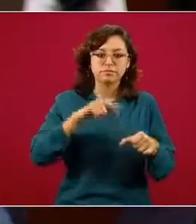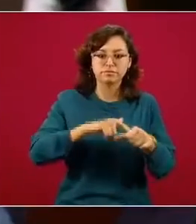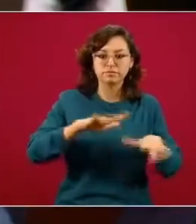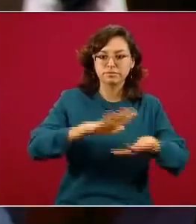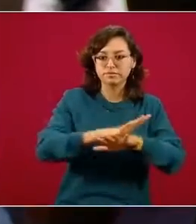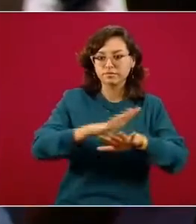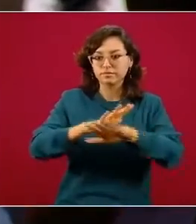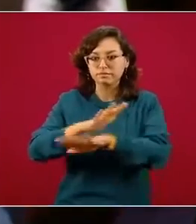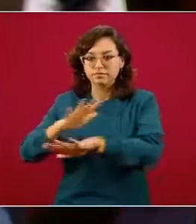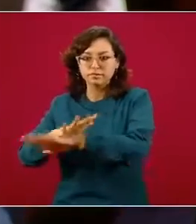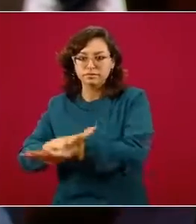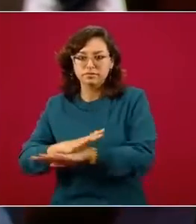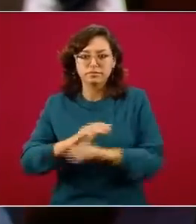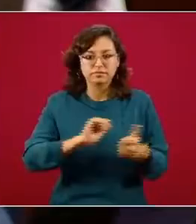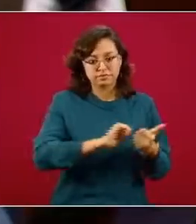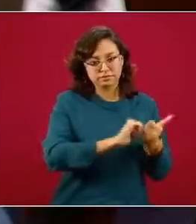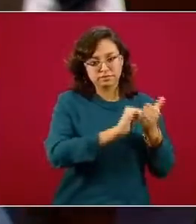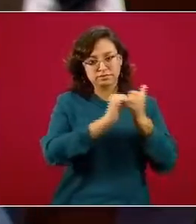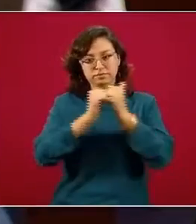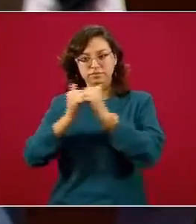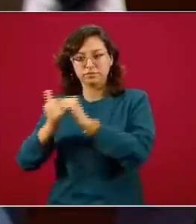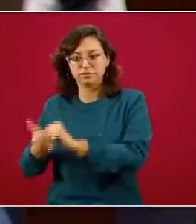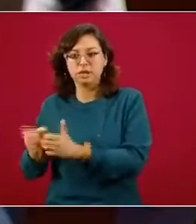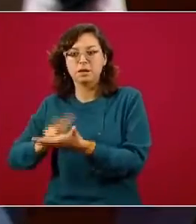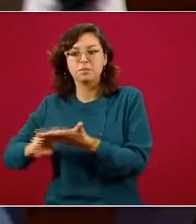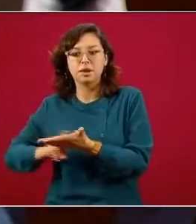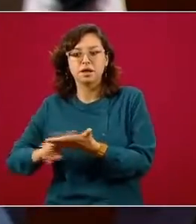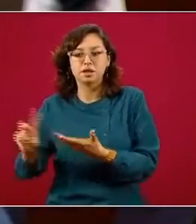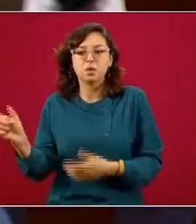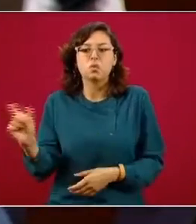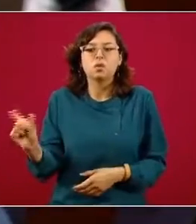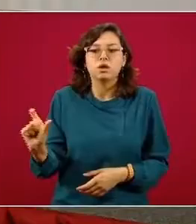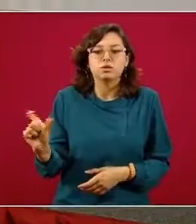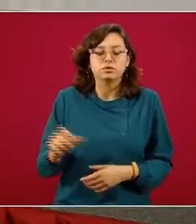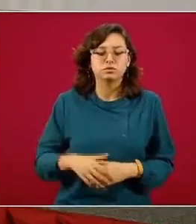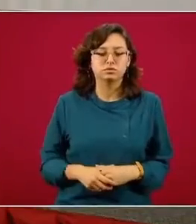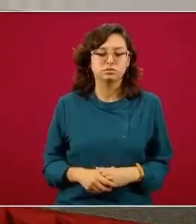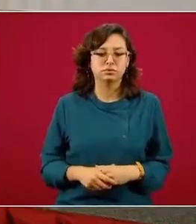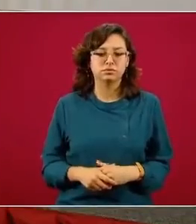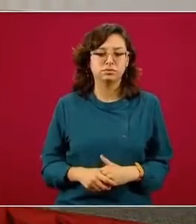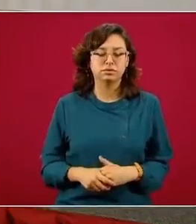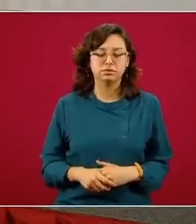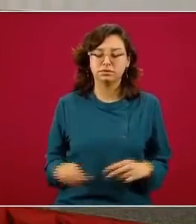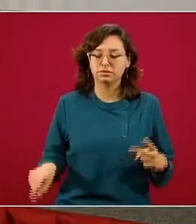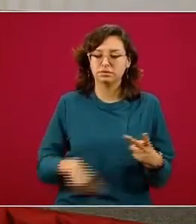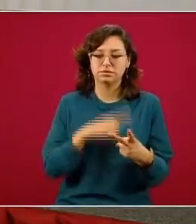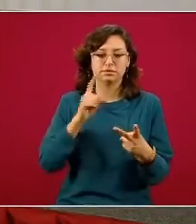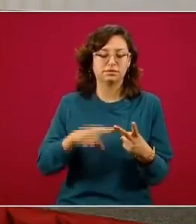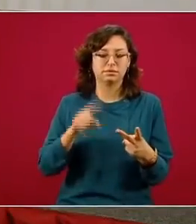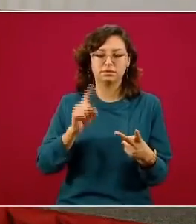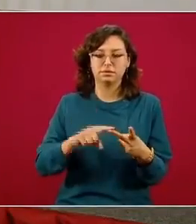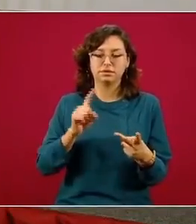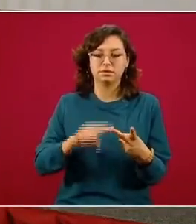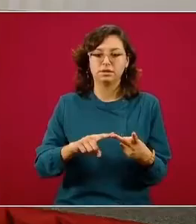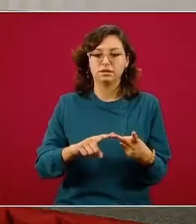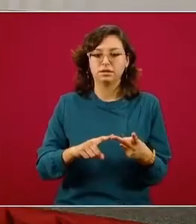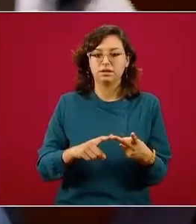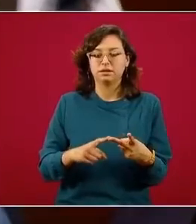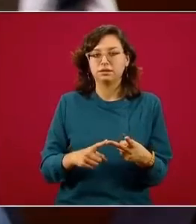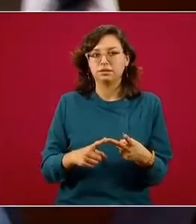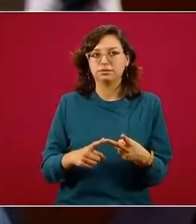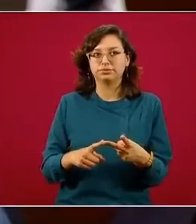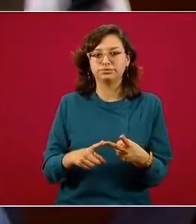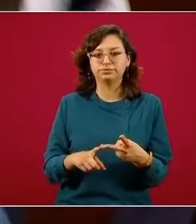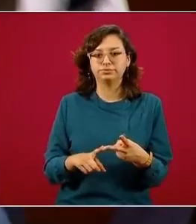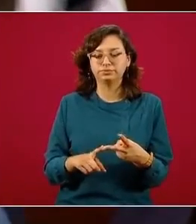a otro para llegar a este color verde por ejemplo lo otro que le quiero preguntar es sobre la segunda ola que se habla